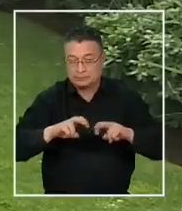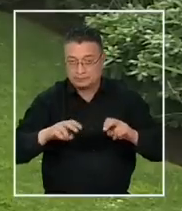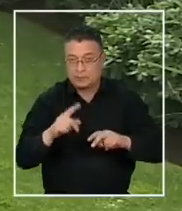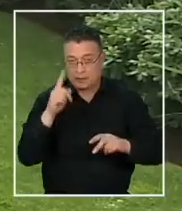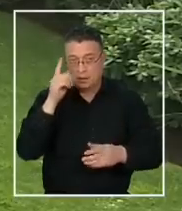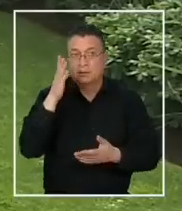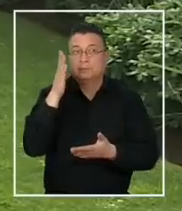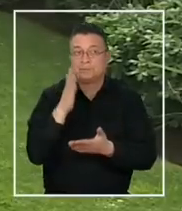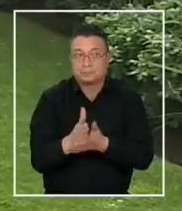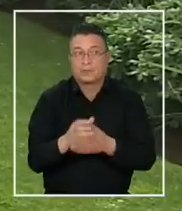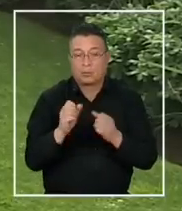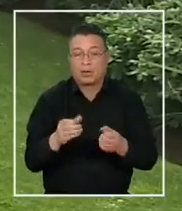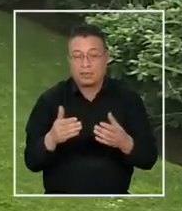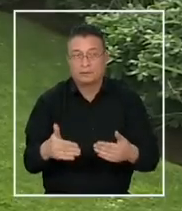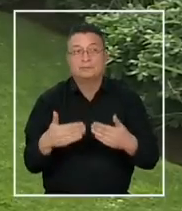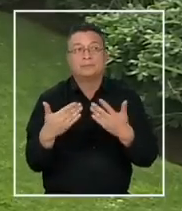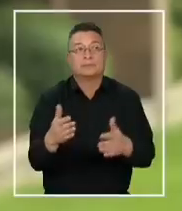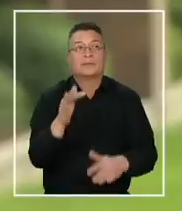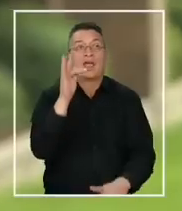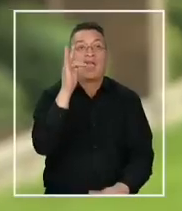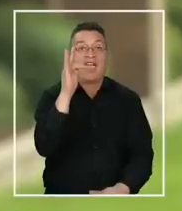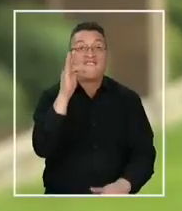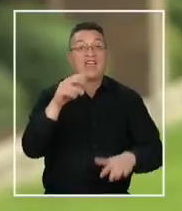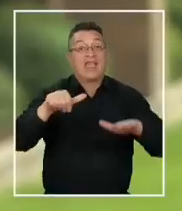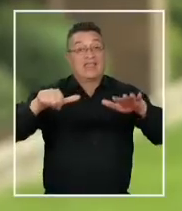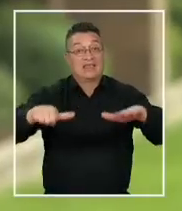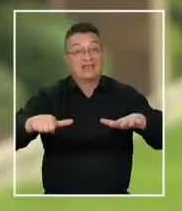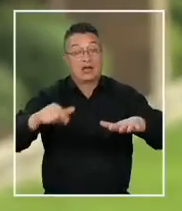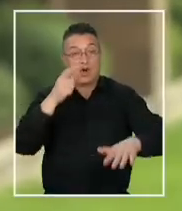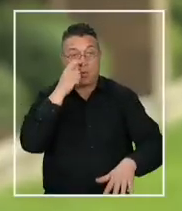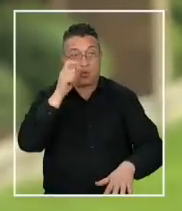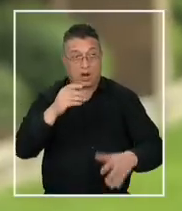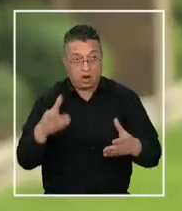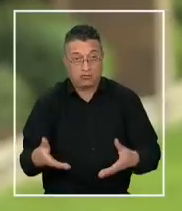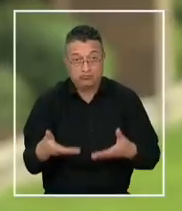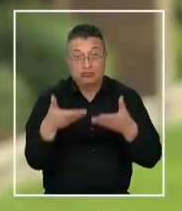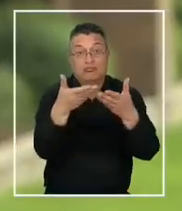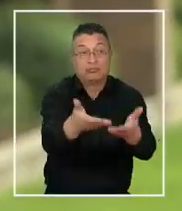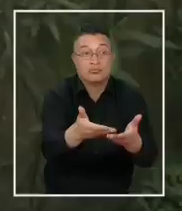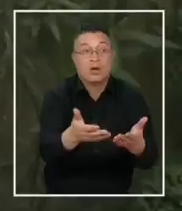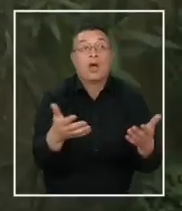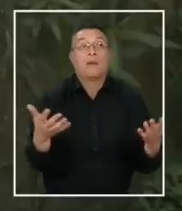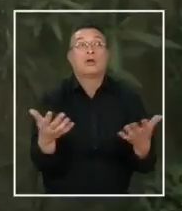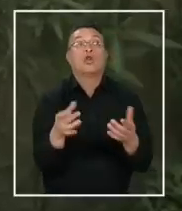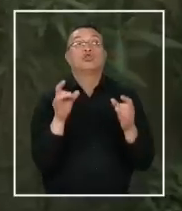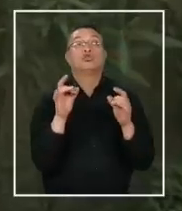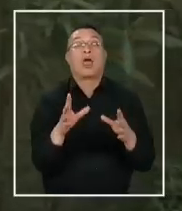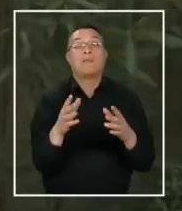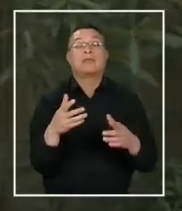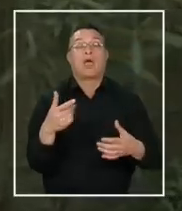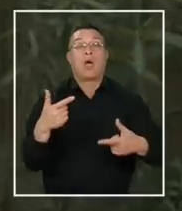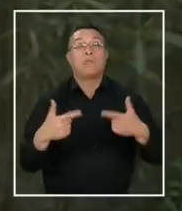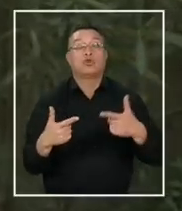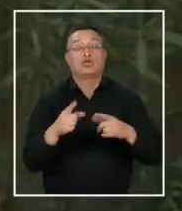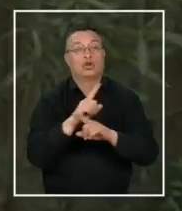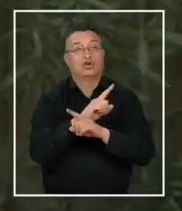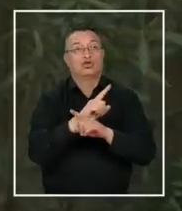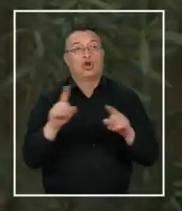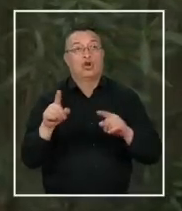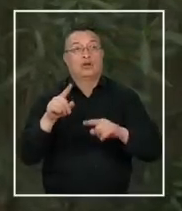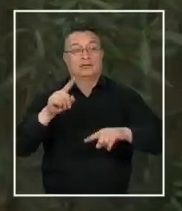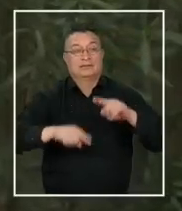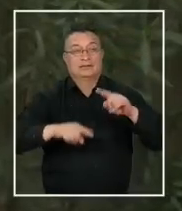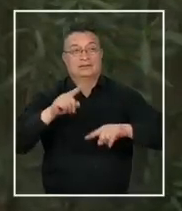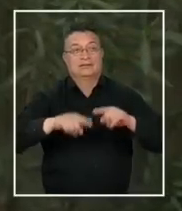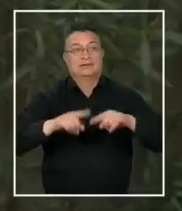se decidió la posibilidad de entregar F-16 a Ucrania con la sola restricción política de que no ingresara sobre